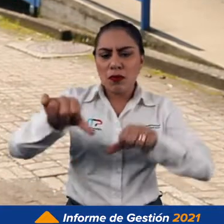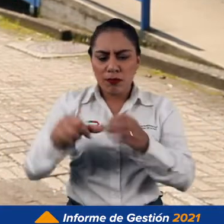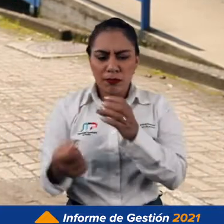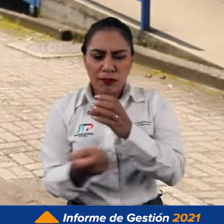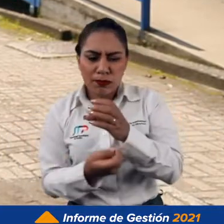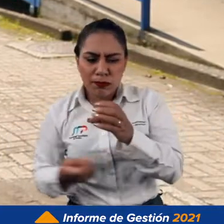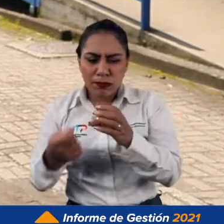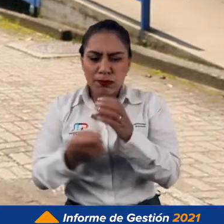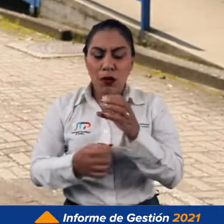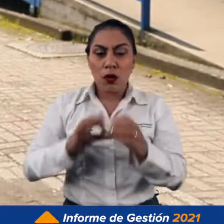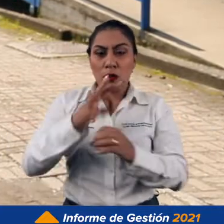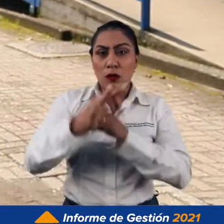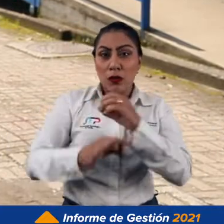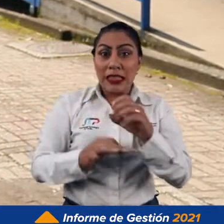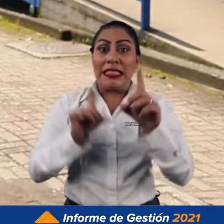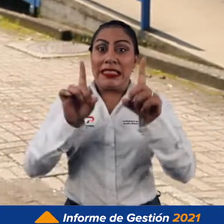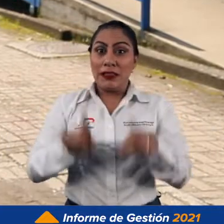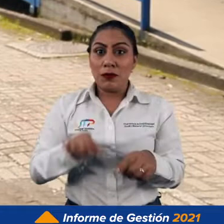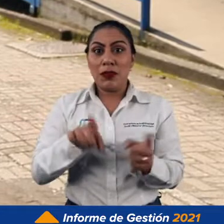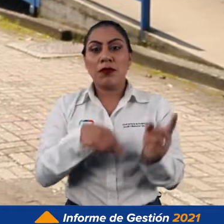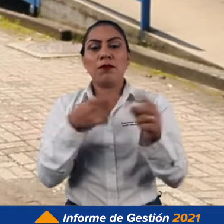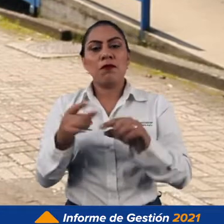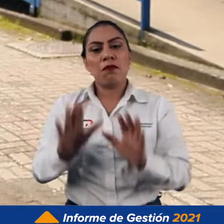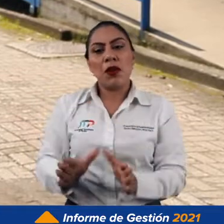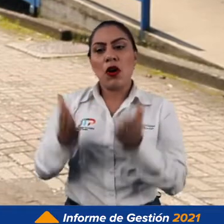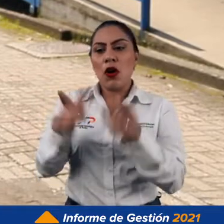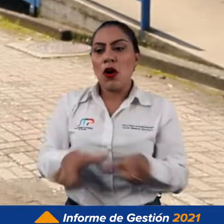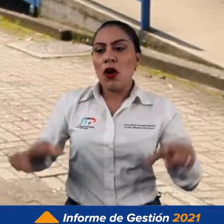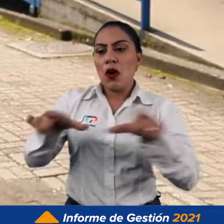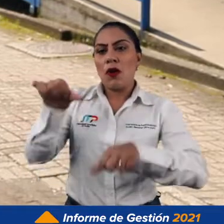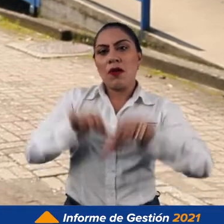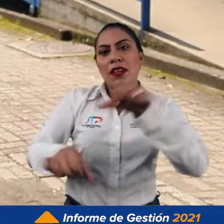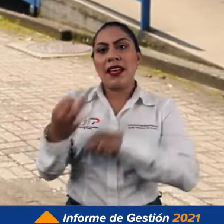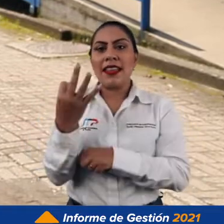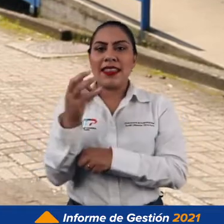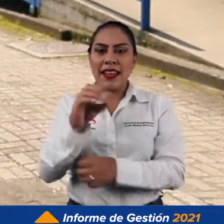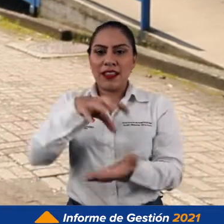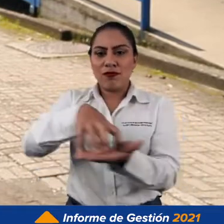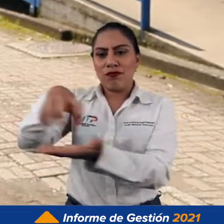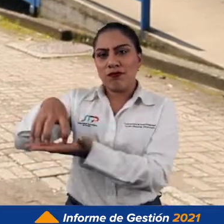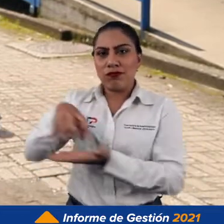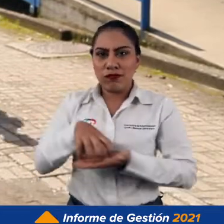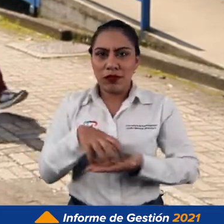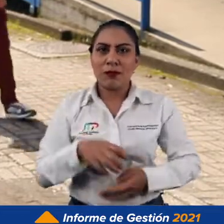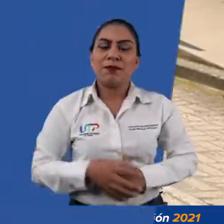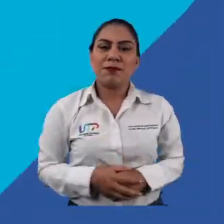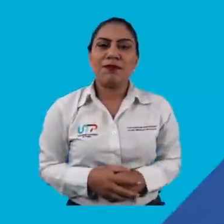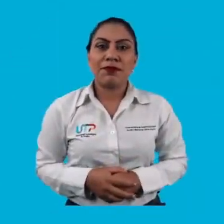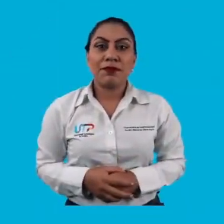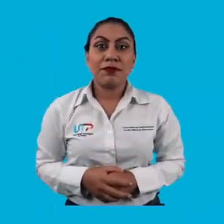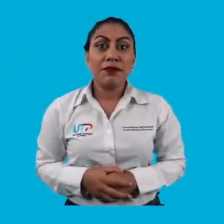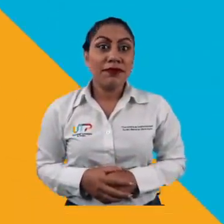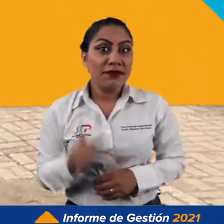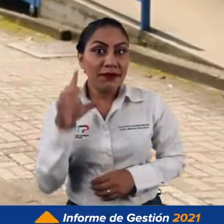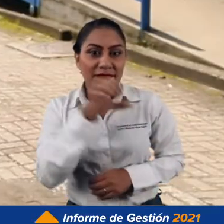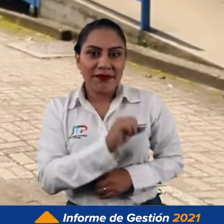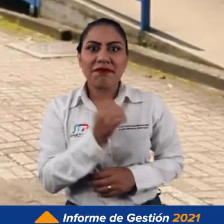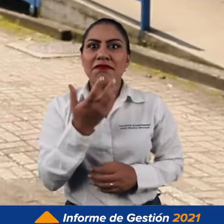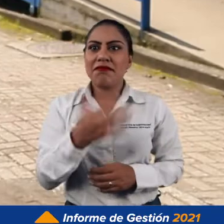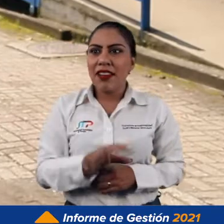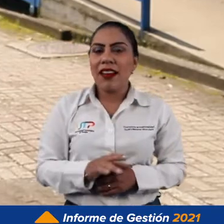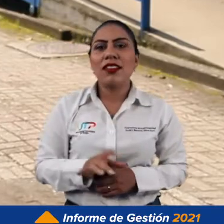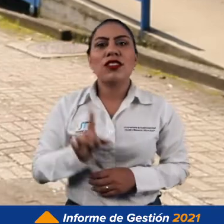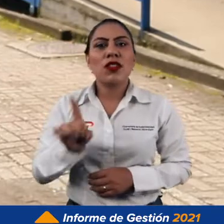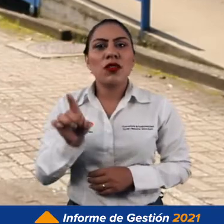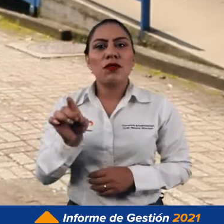Biología Molecular y Biotecnología, además del mejoramiento de 30 laboratorios de seis facultades. Según